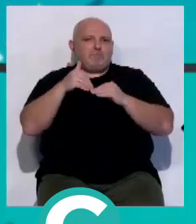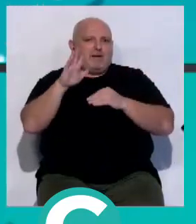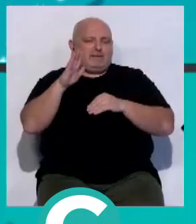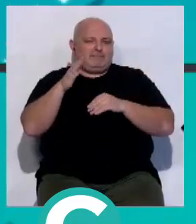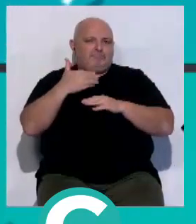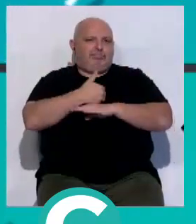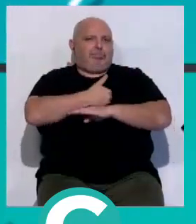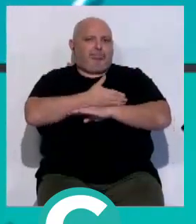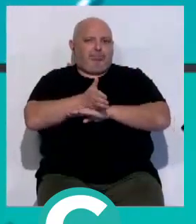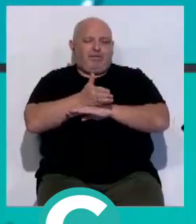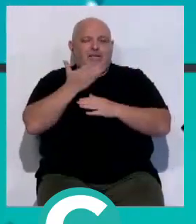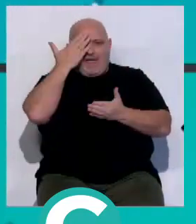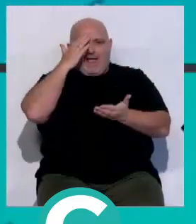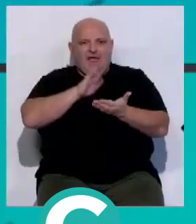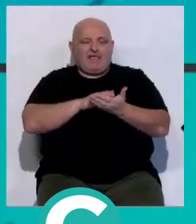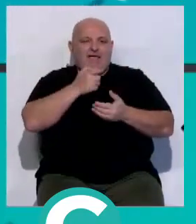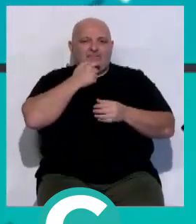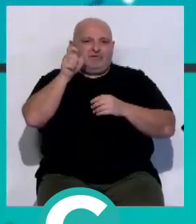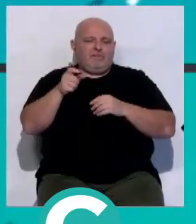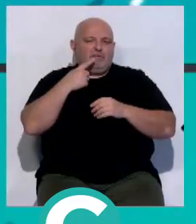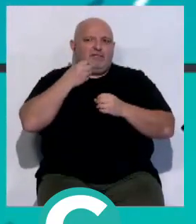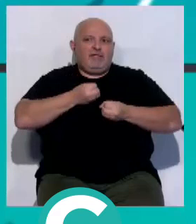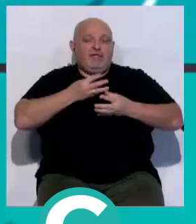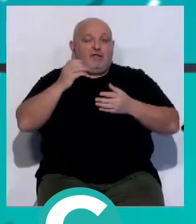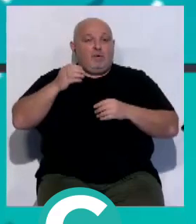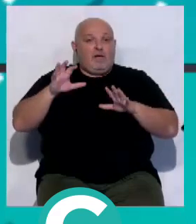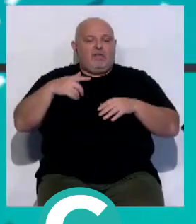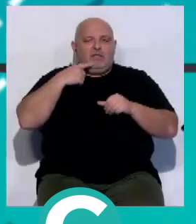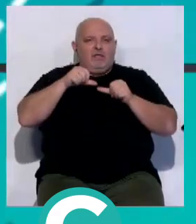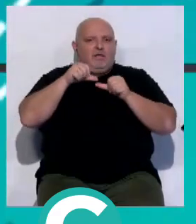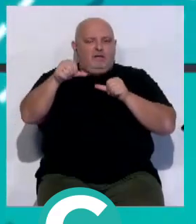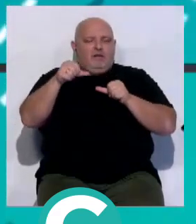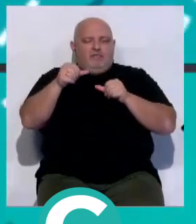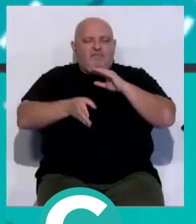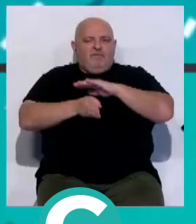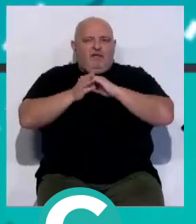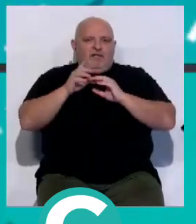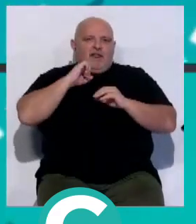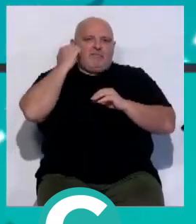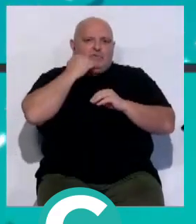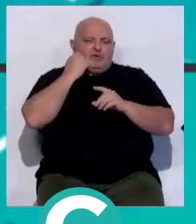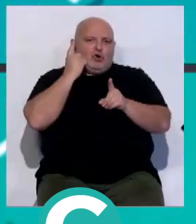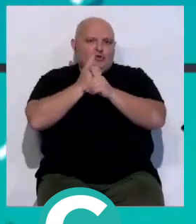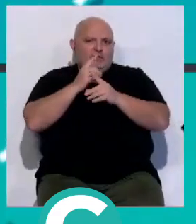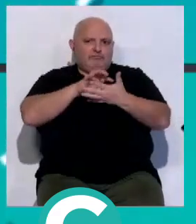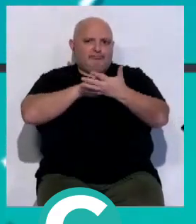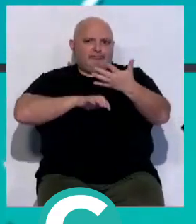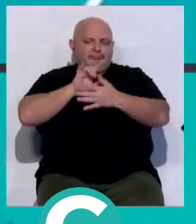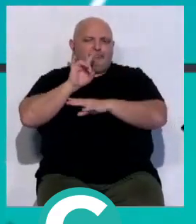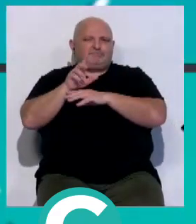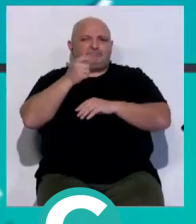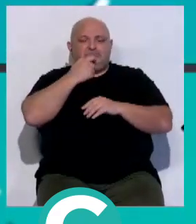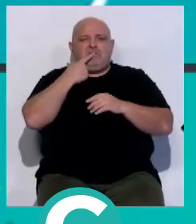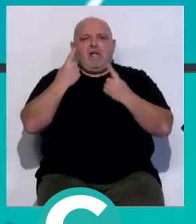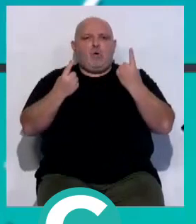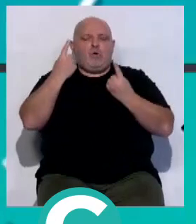de alargue y por el acta arbitral del colegiado. En un comunicado el club ha anunciado que presentará alegaciones. En el escrito el colegiado relataba